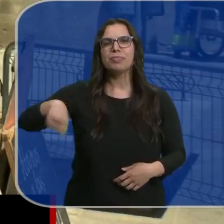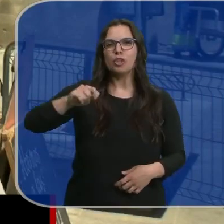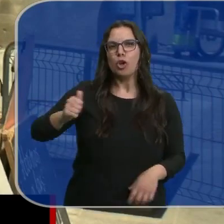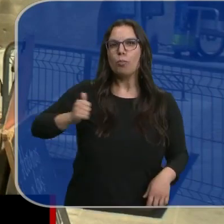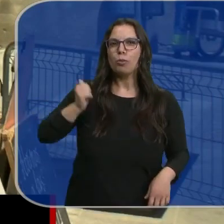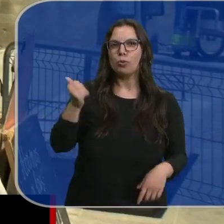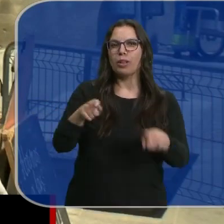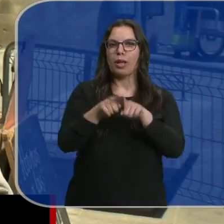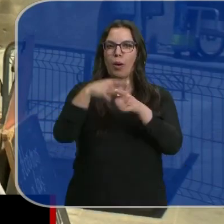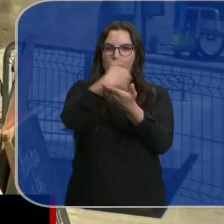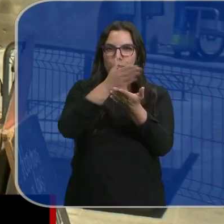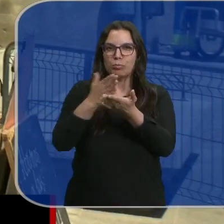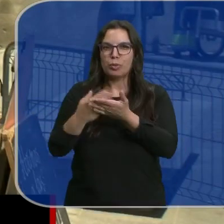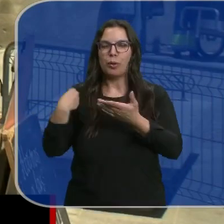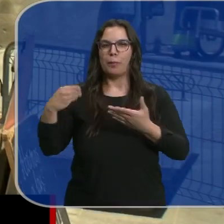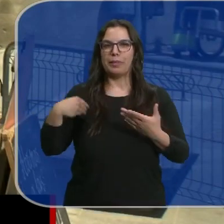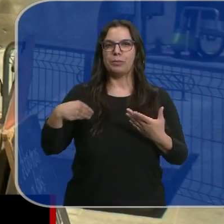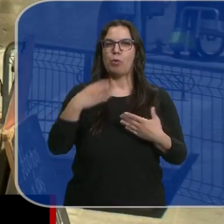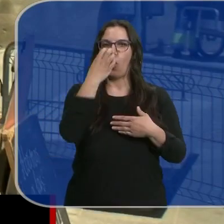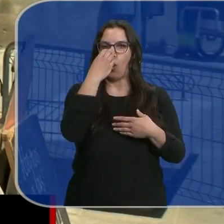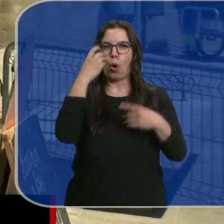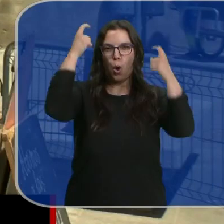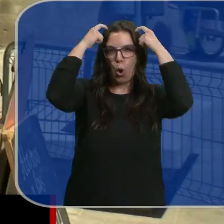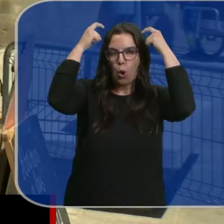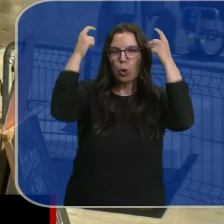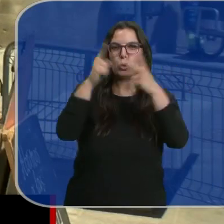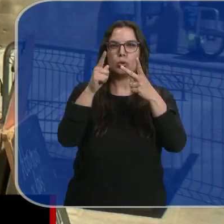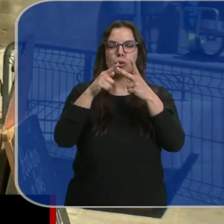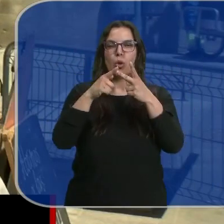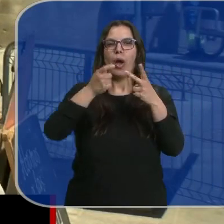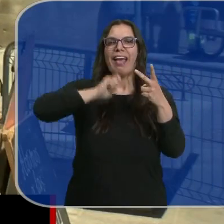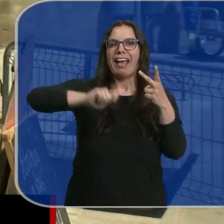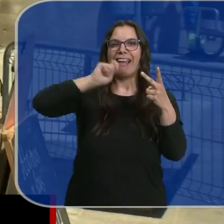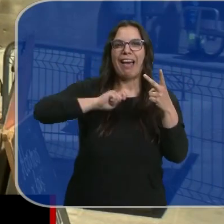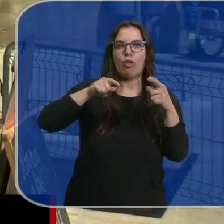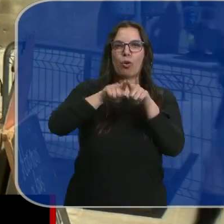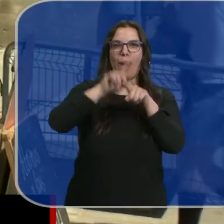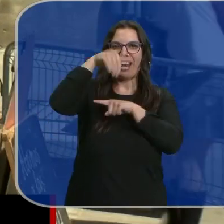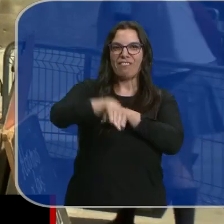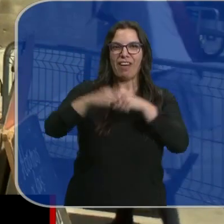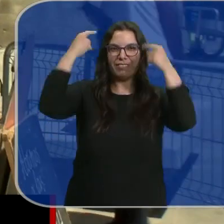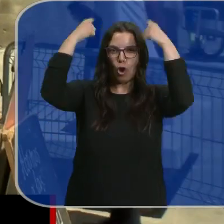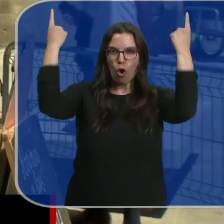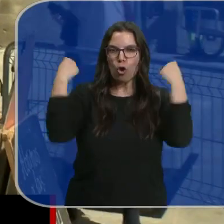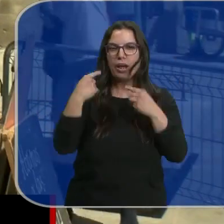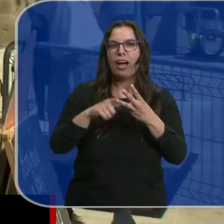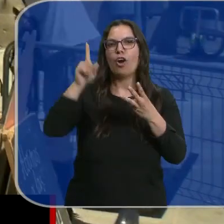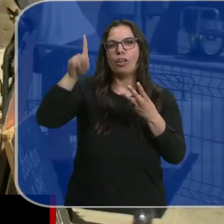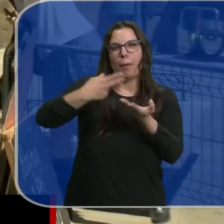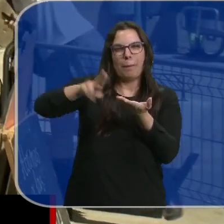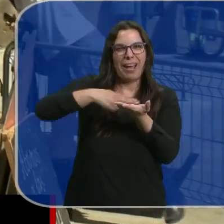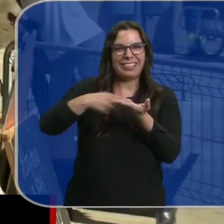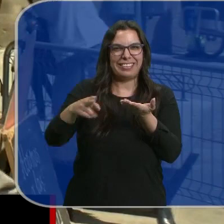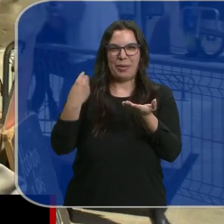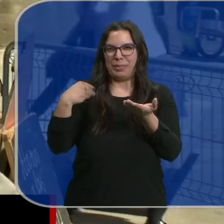elaborar cuartos traseros de ositos de peluche, helados de orejas de elefante o paté de Barbie Superstar.